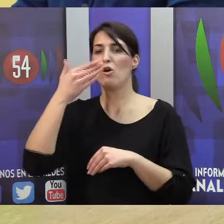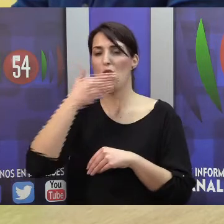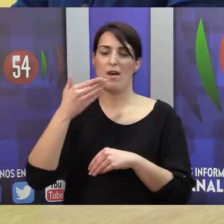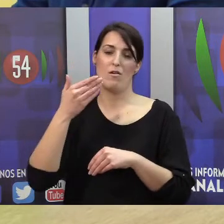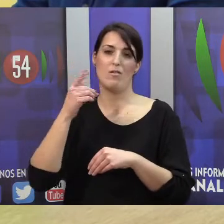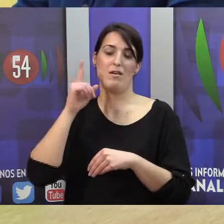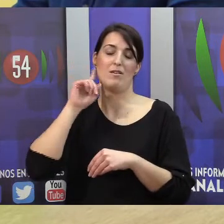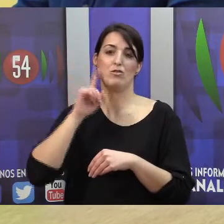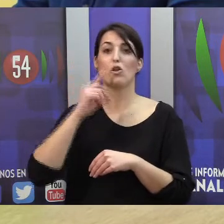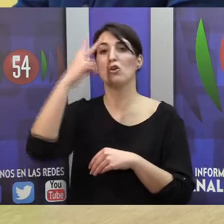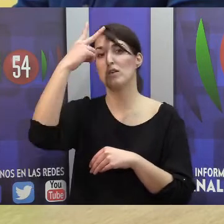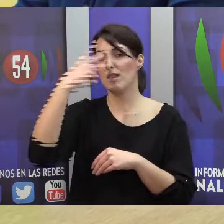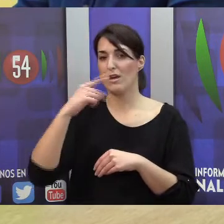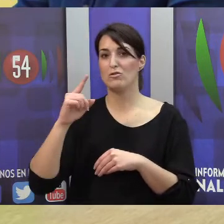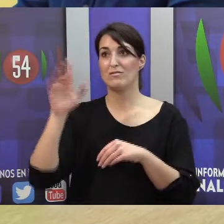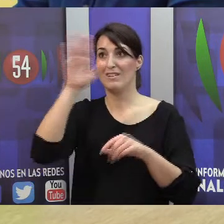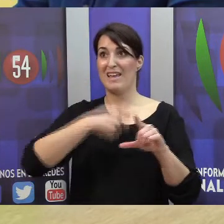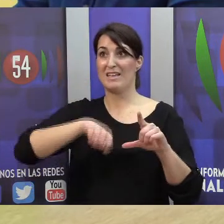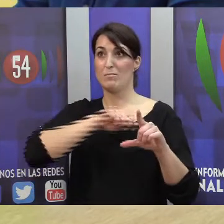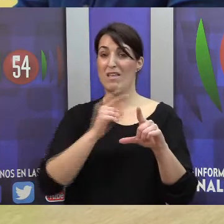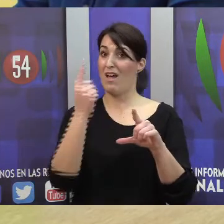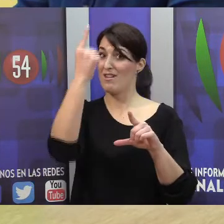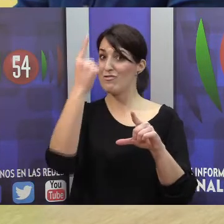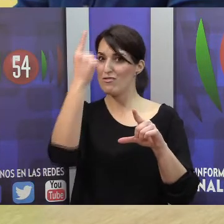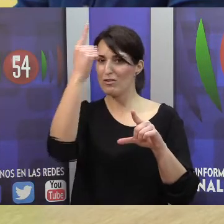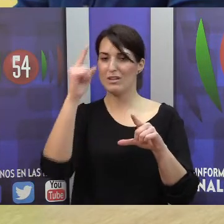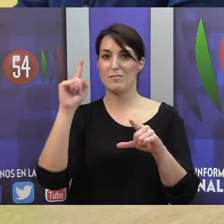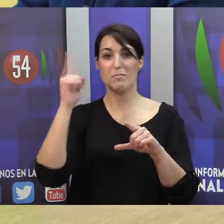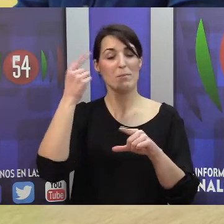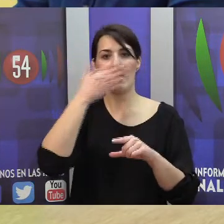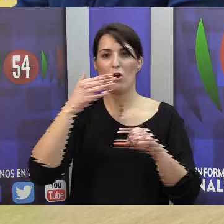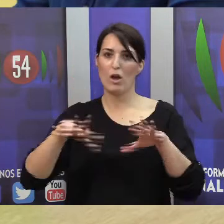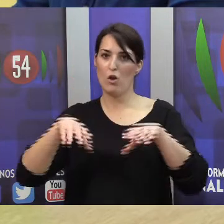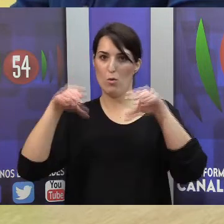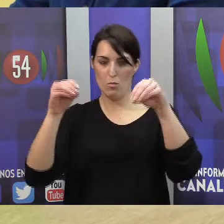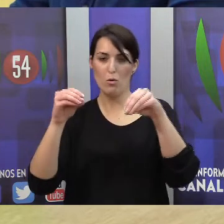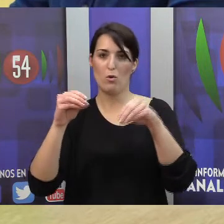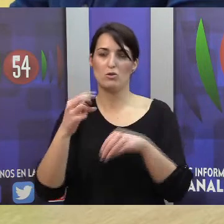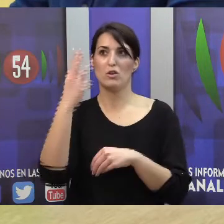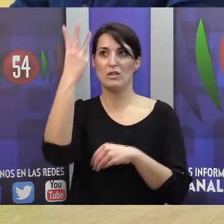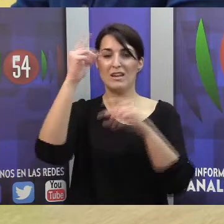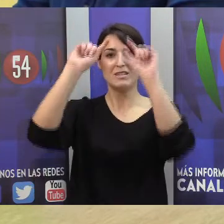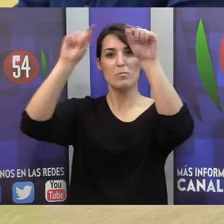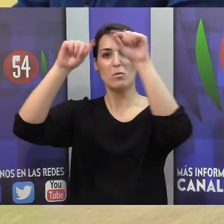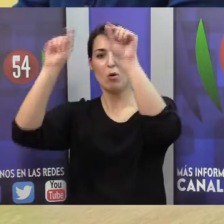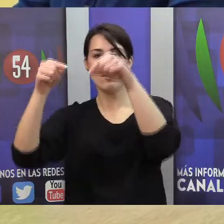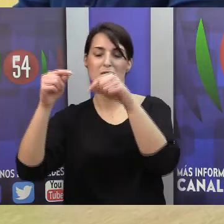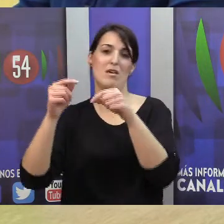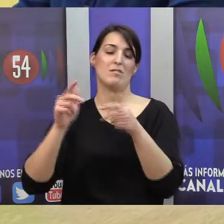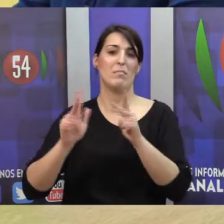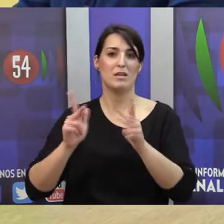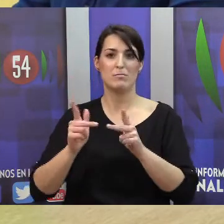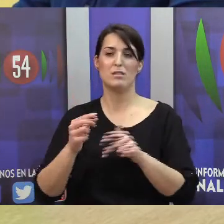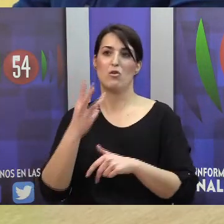España, que aglutinaba a las nueve diputaciones del norte de España, las tres del País Vasco, más todas las de Castilla y León, más Ávila.